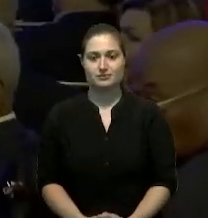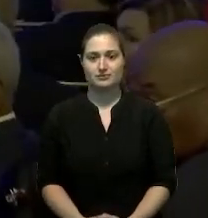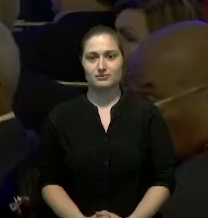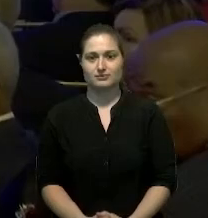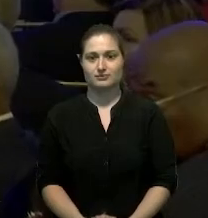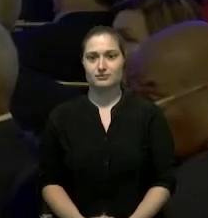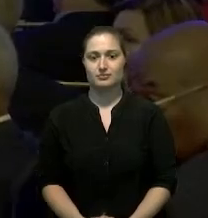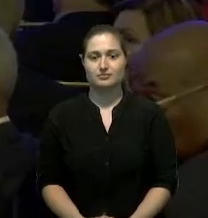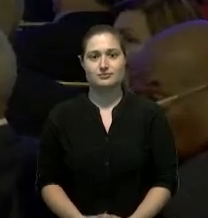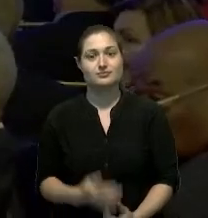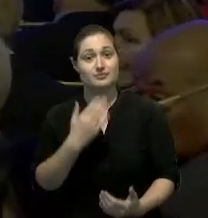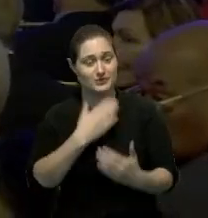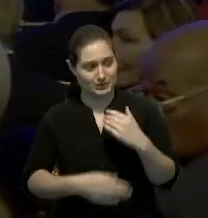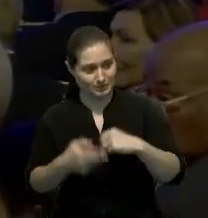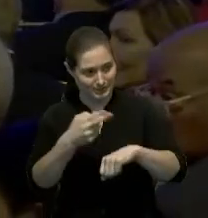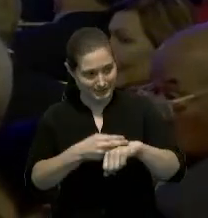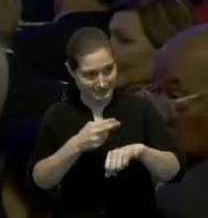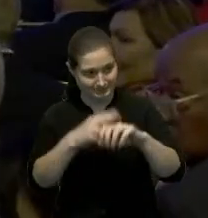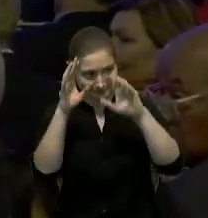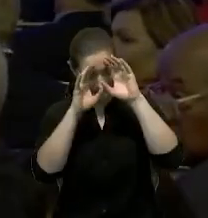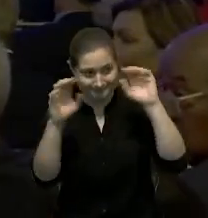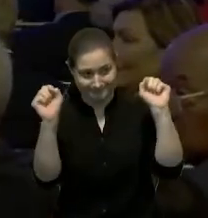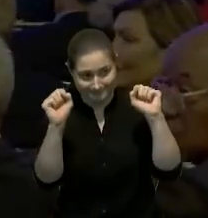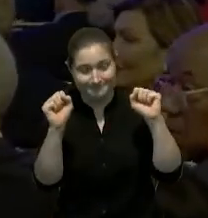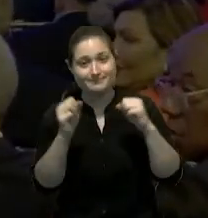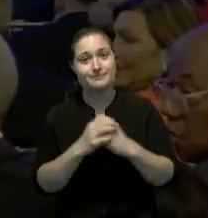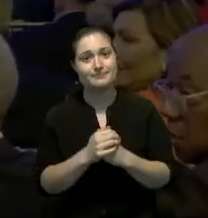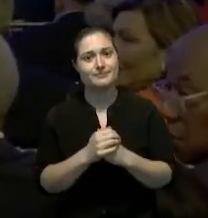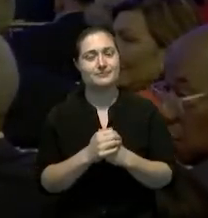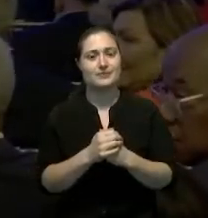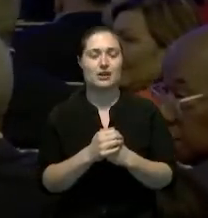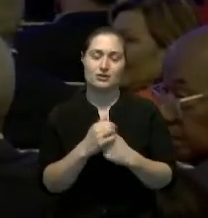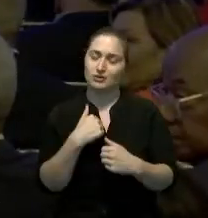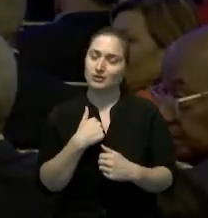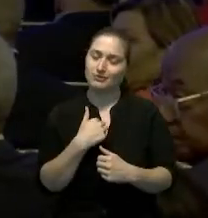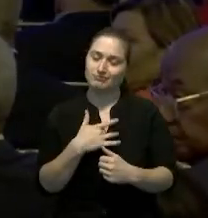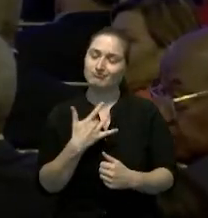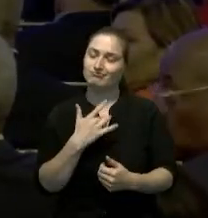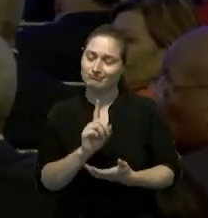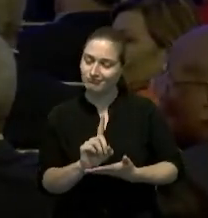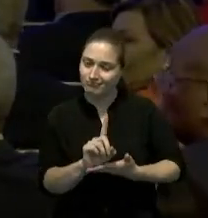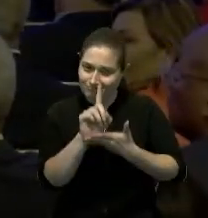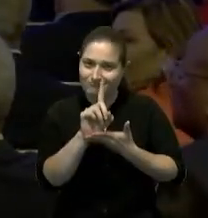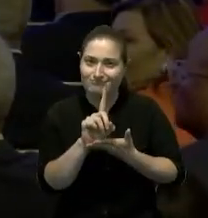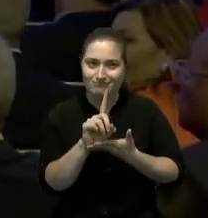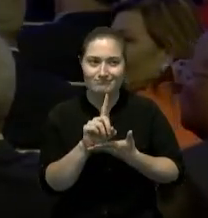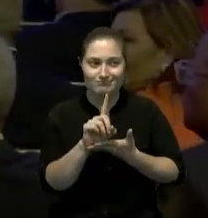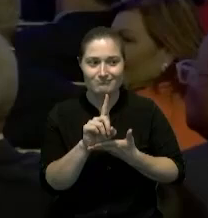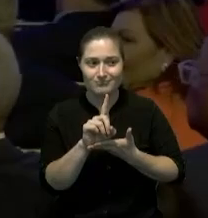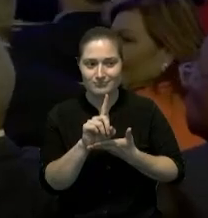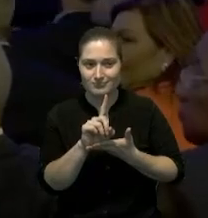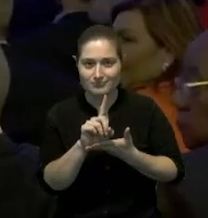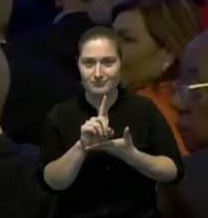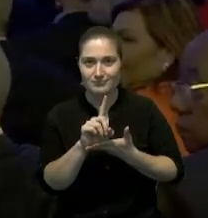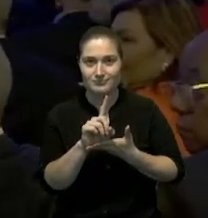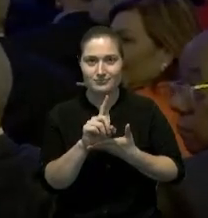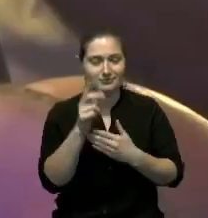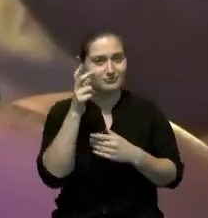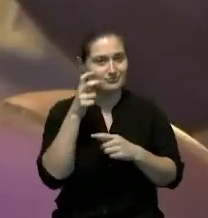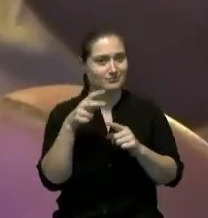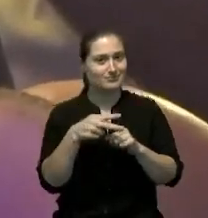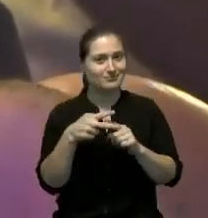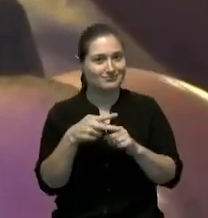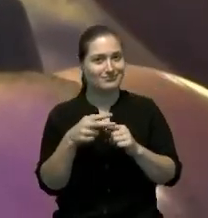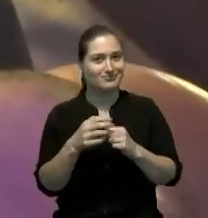muy buenas tardes señor presidente para mí es un honor tanto para el señor Antonio Marte desde el canal